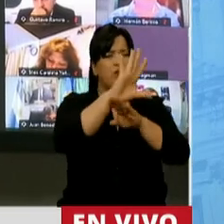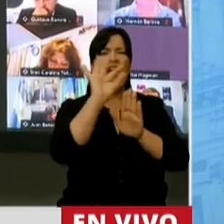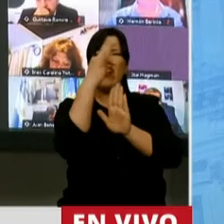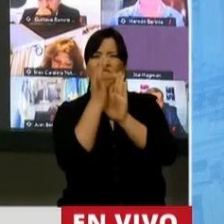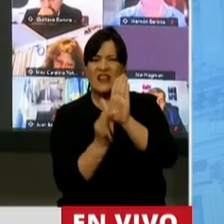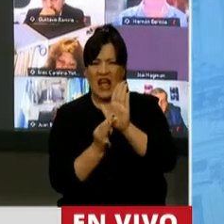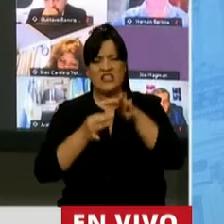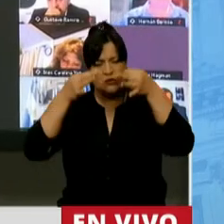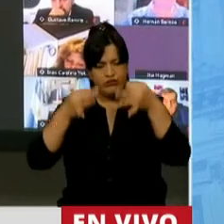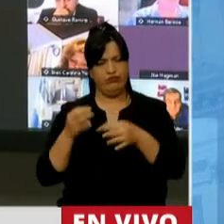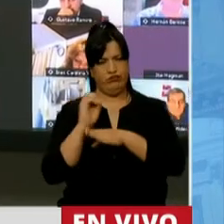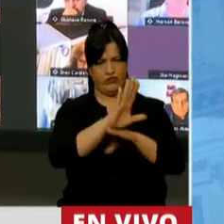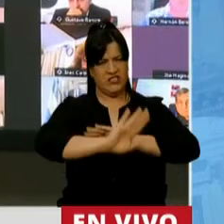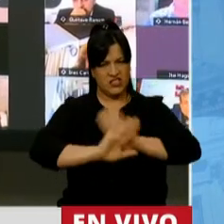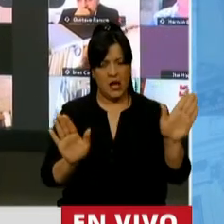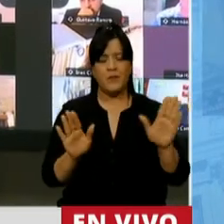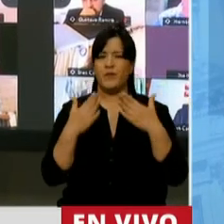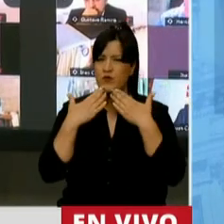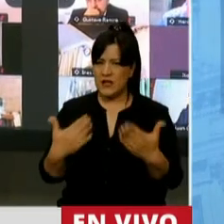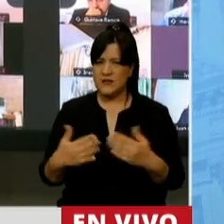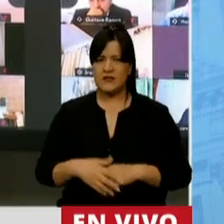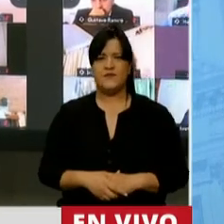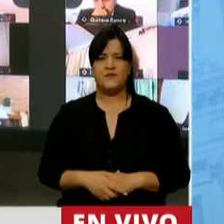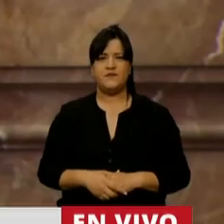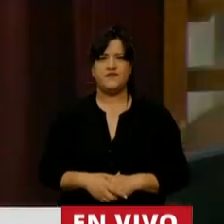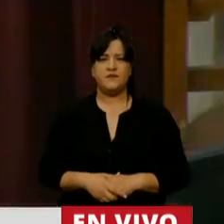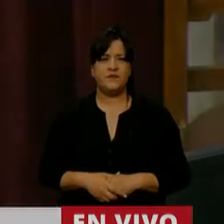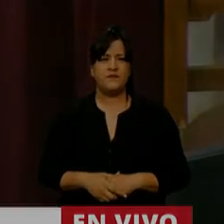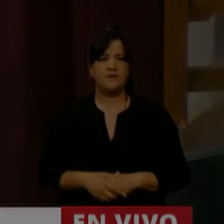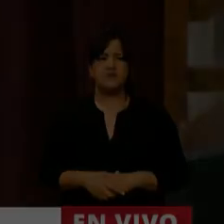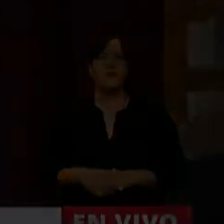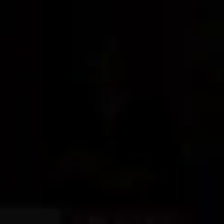correspondiente. Muchas gracias. Gracias, diputada Sierra. Gracias.